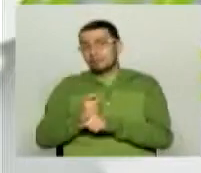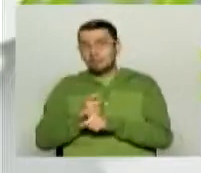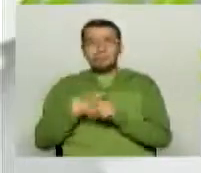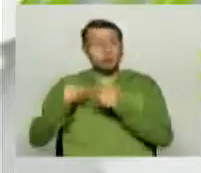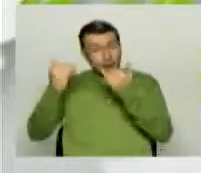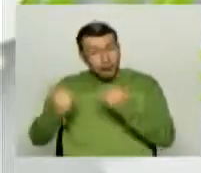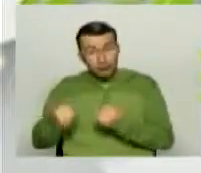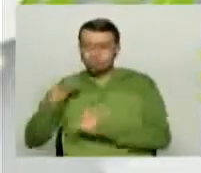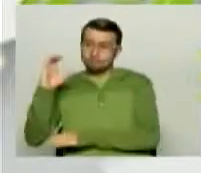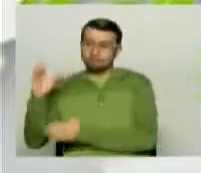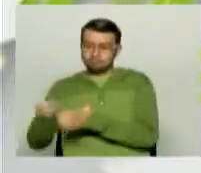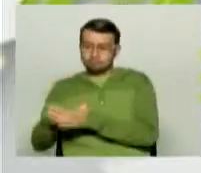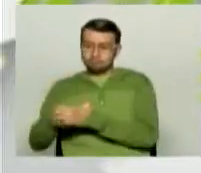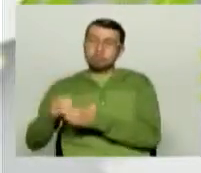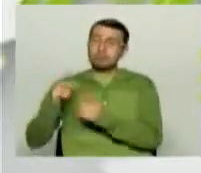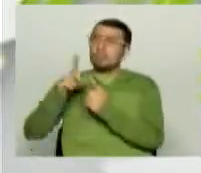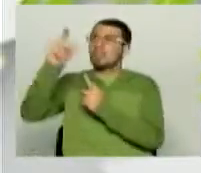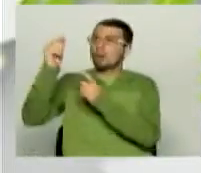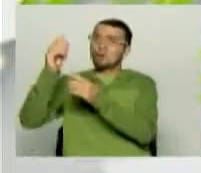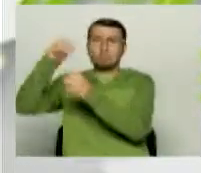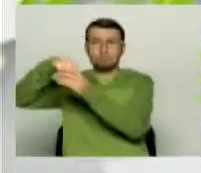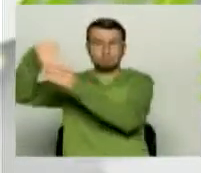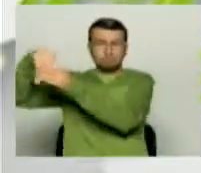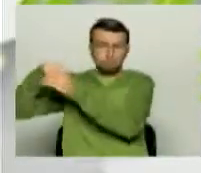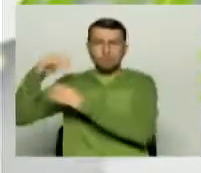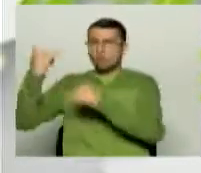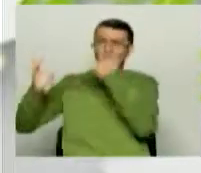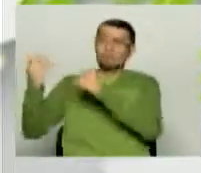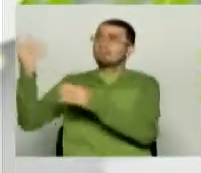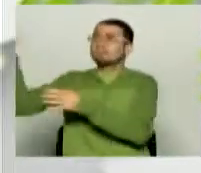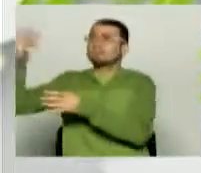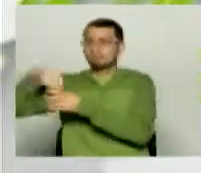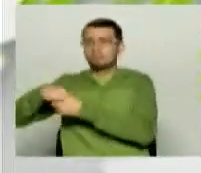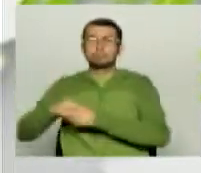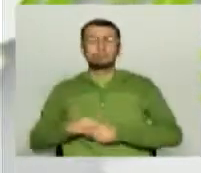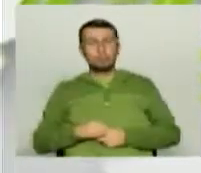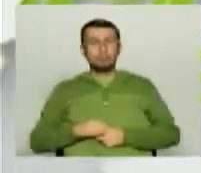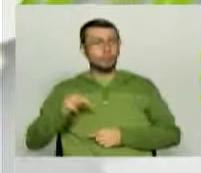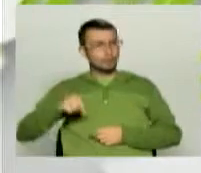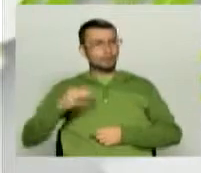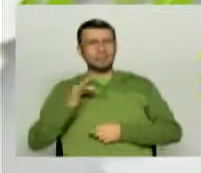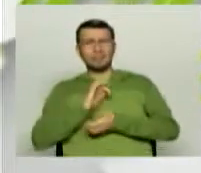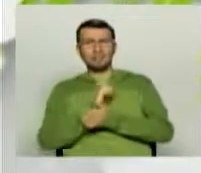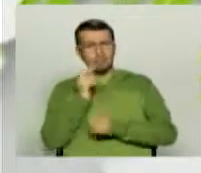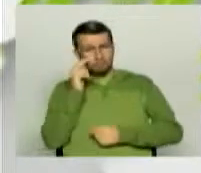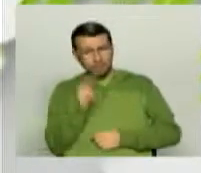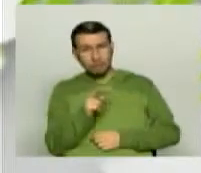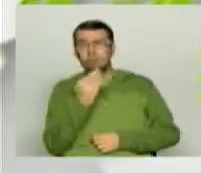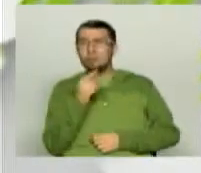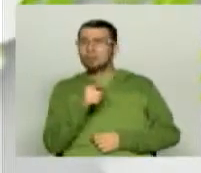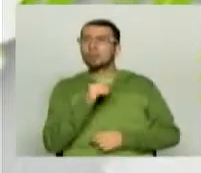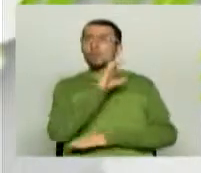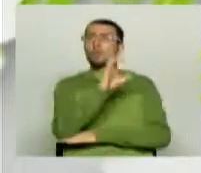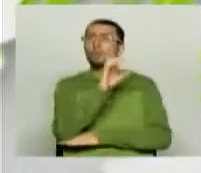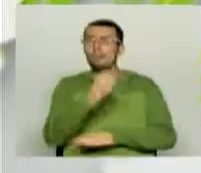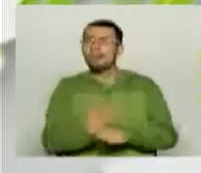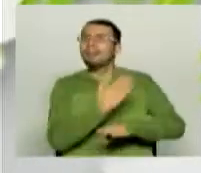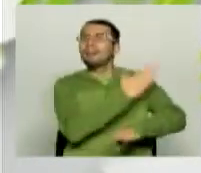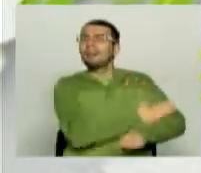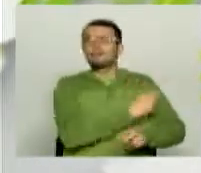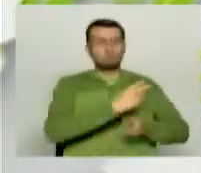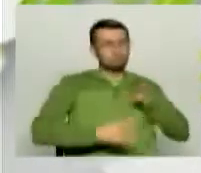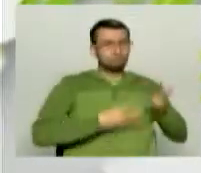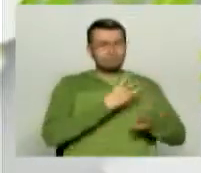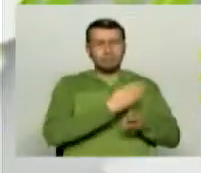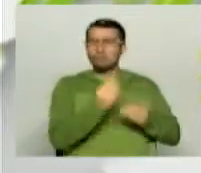esa responsabilidad que implicaba jugar. Pues en Telecafé TV hemos reunido algunos apartes históricos de lo que ha hecho Colombia en estos encuentros mundiales